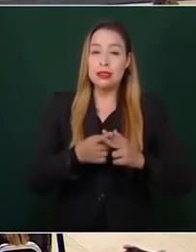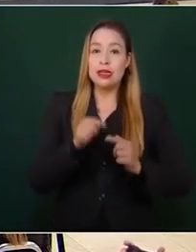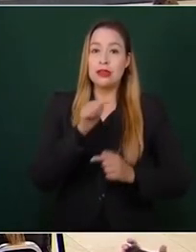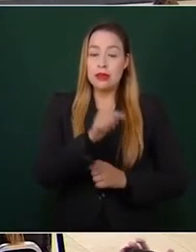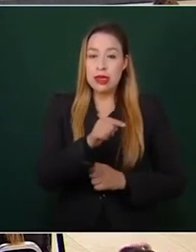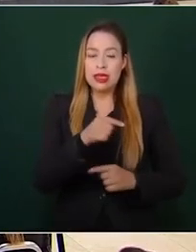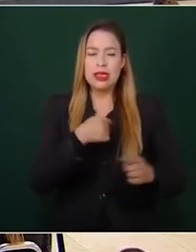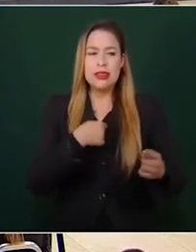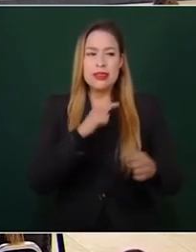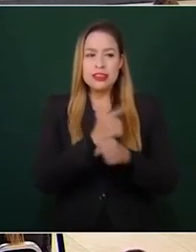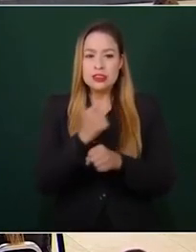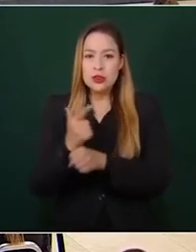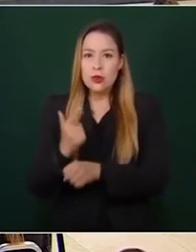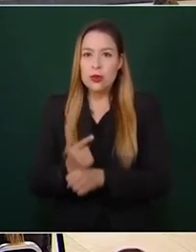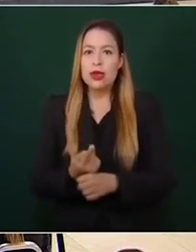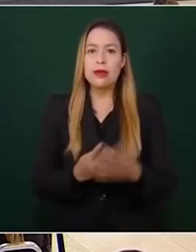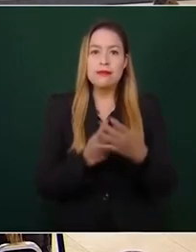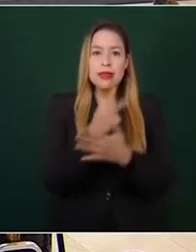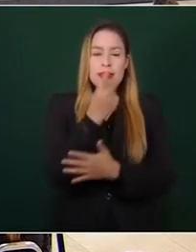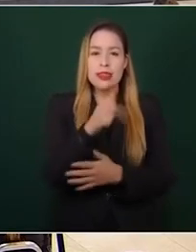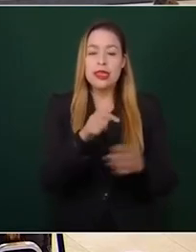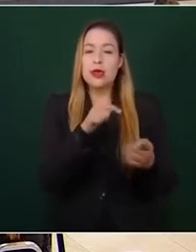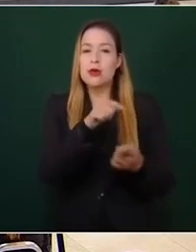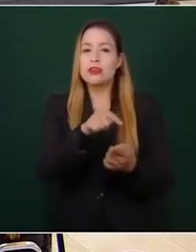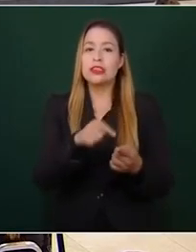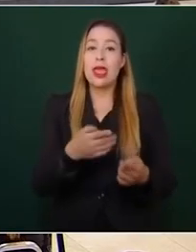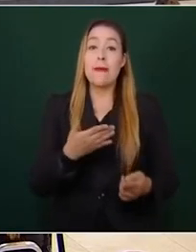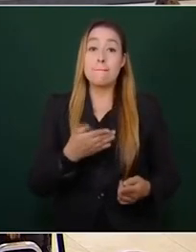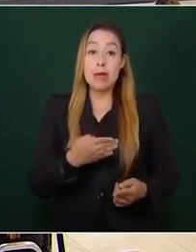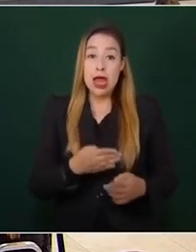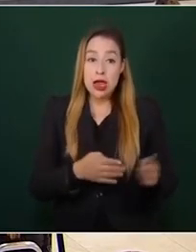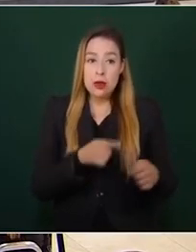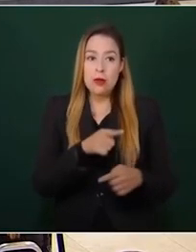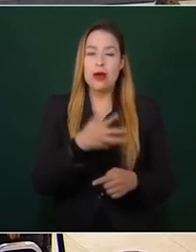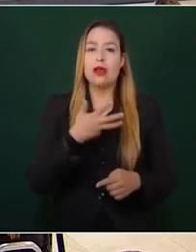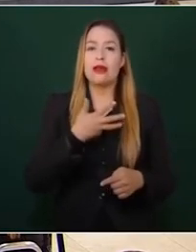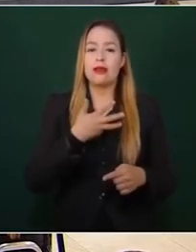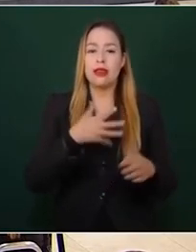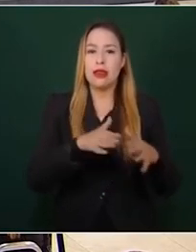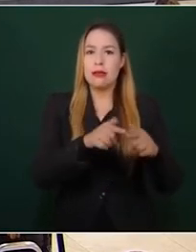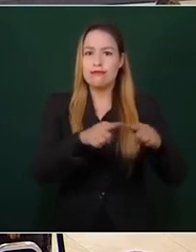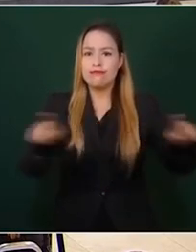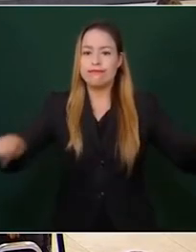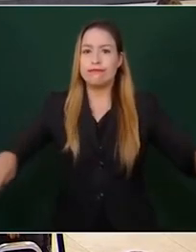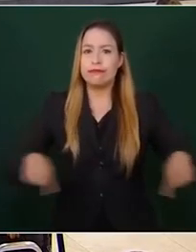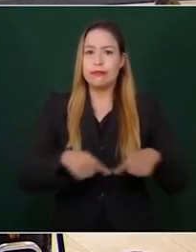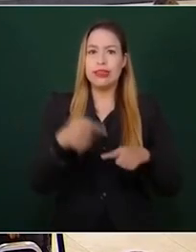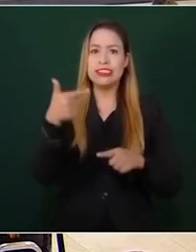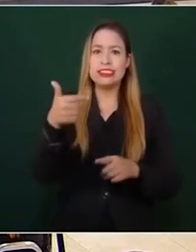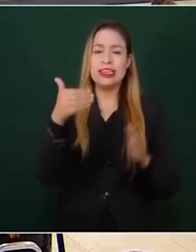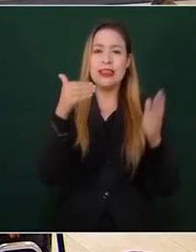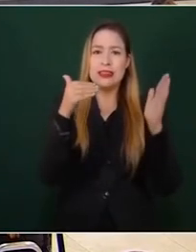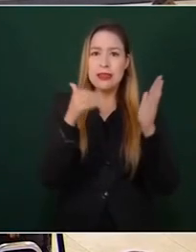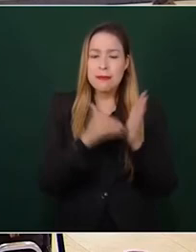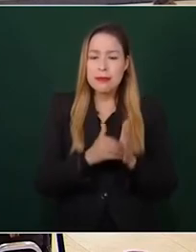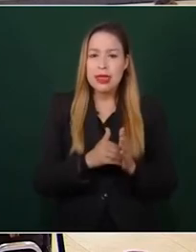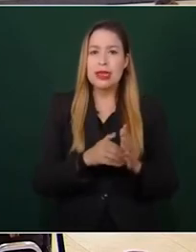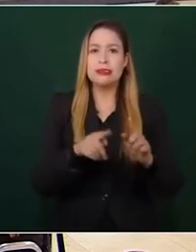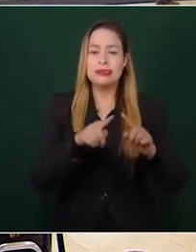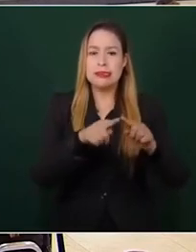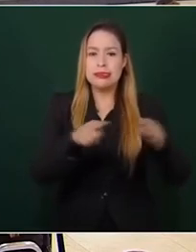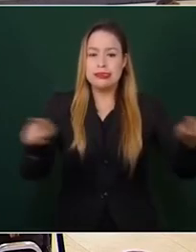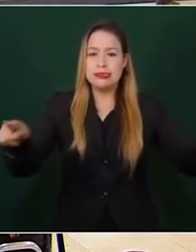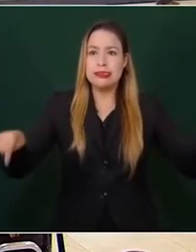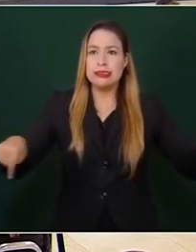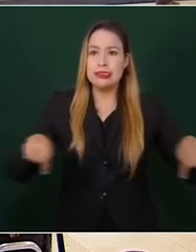plantillos de marihuana que en conjunto hacen una extensión de siete mil metros cuadrados. se